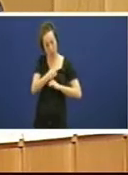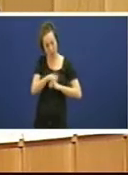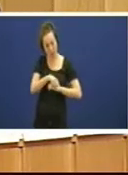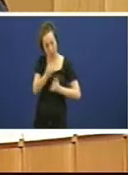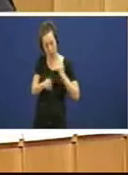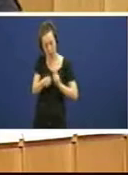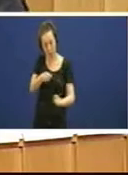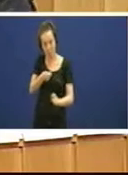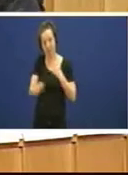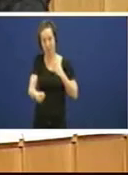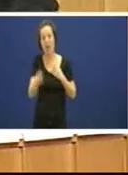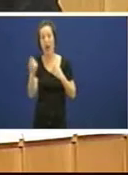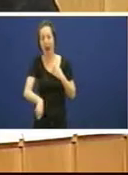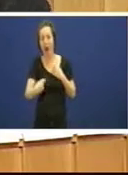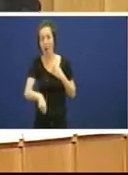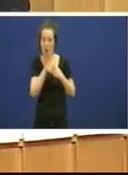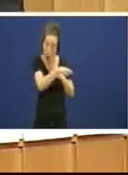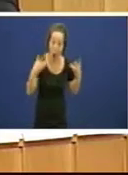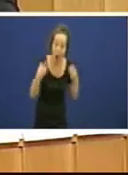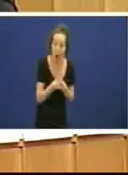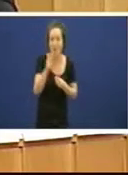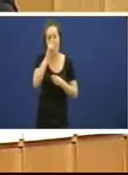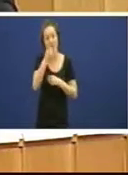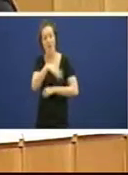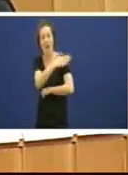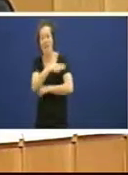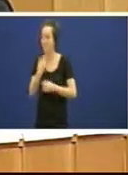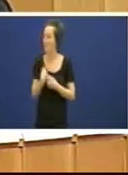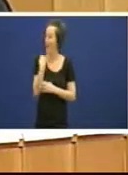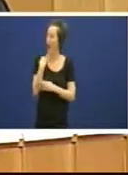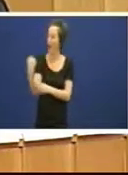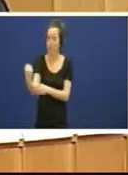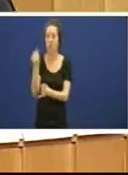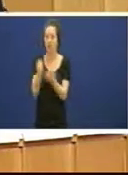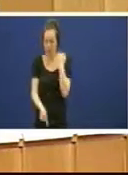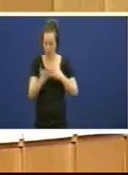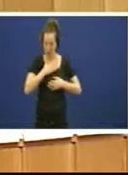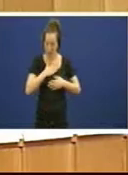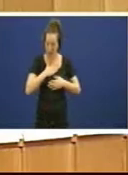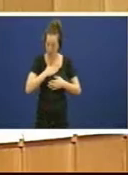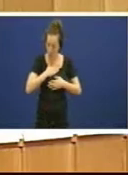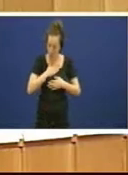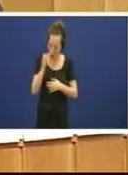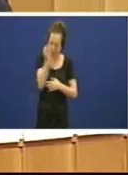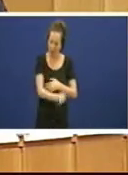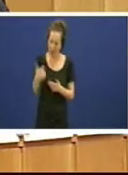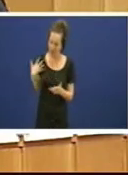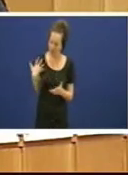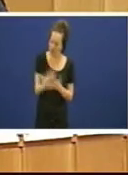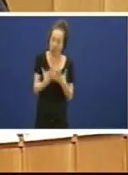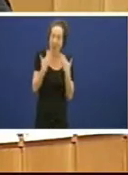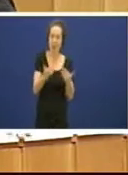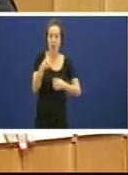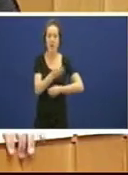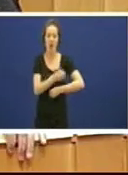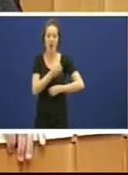está ben? e aí estaba Feijó avalando todo iso vendendo a prezo de saldo o patrimonio construído durante centos de anos coa forro dos galegos e